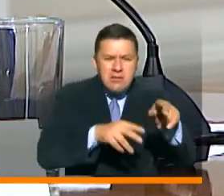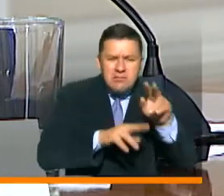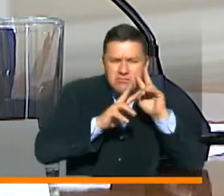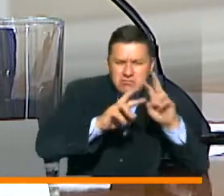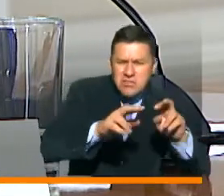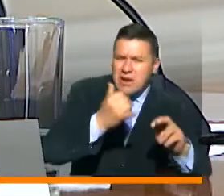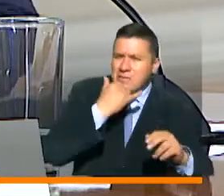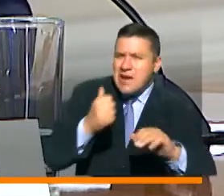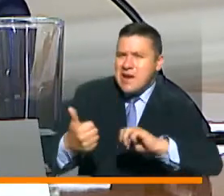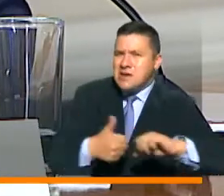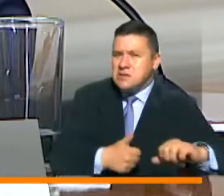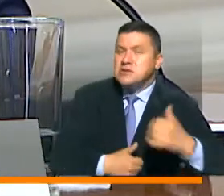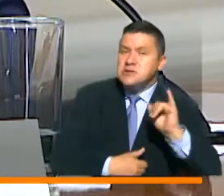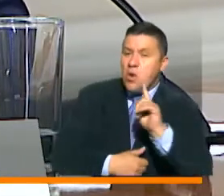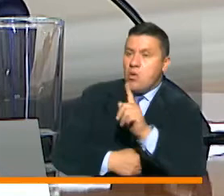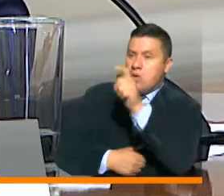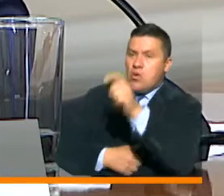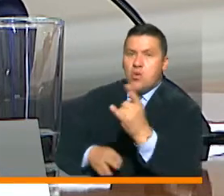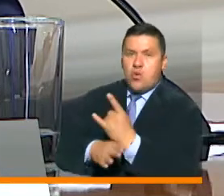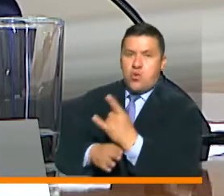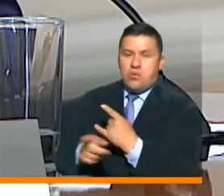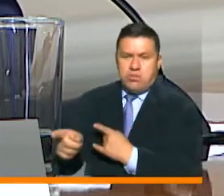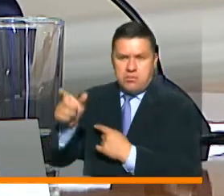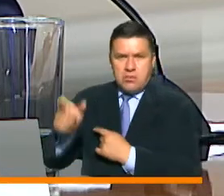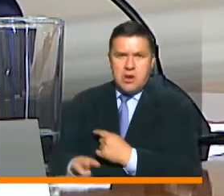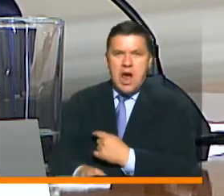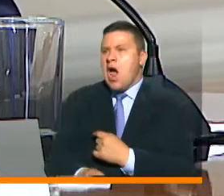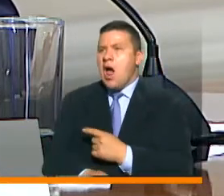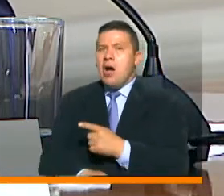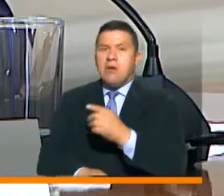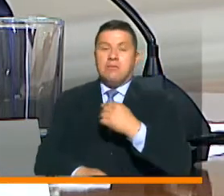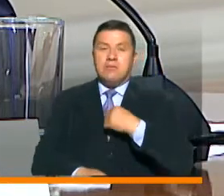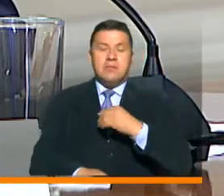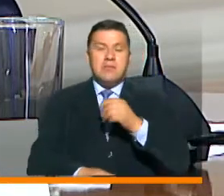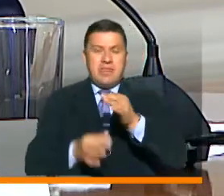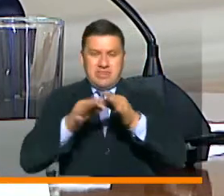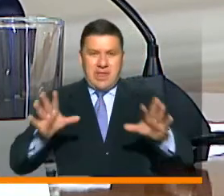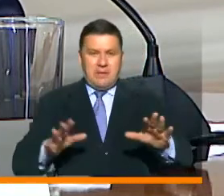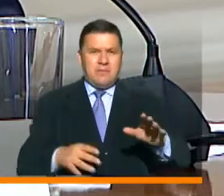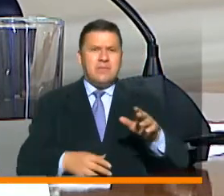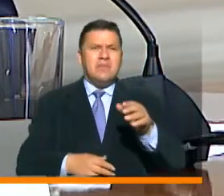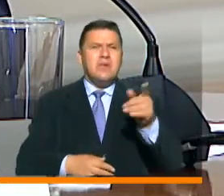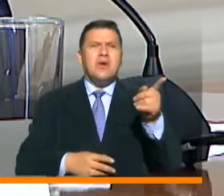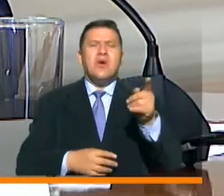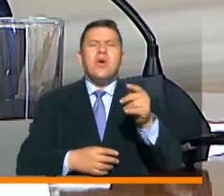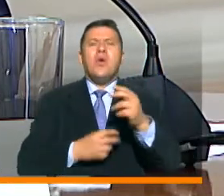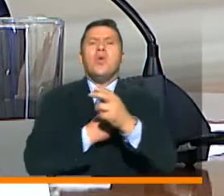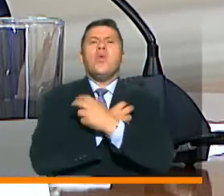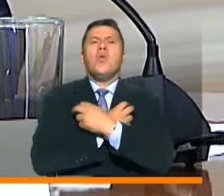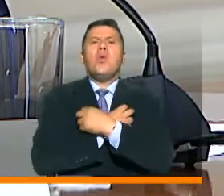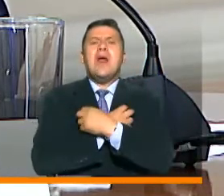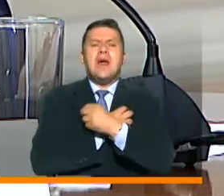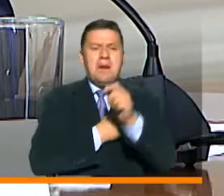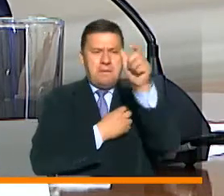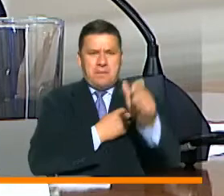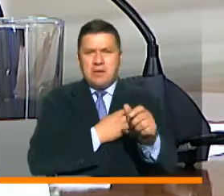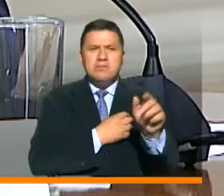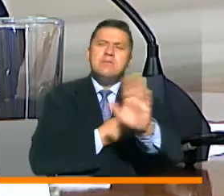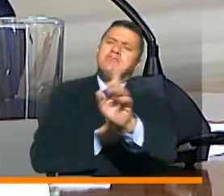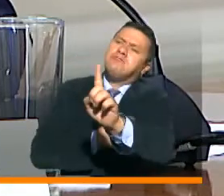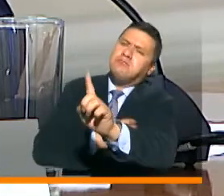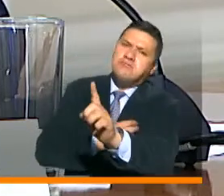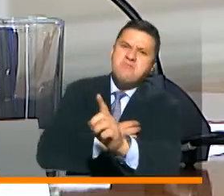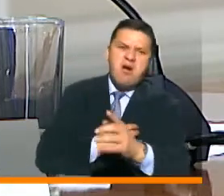inclusive tenemos investigado un usuario que agredió a una funcionaria de una terminal en Pitarito, Huila, cuando se le requirió simplemente